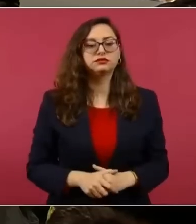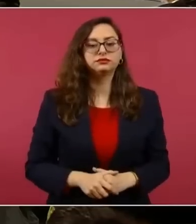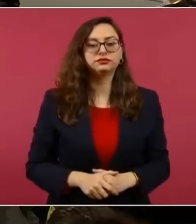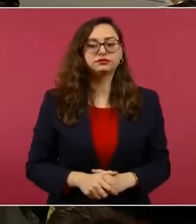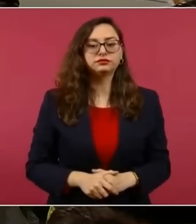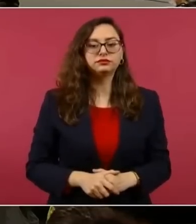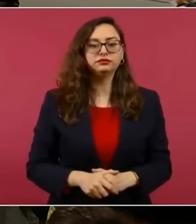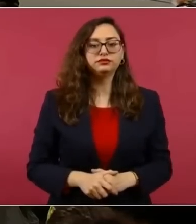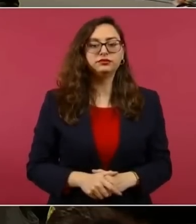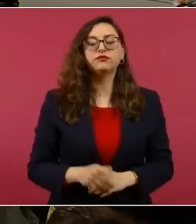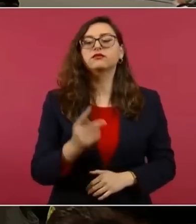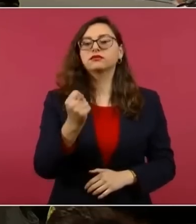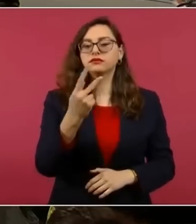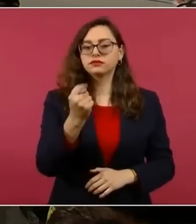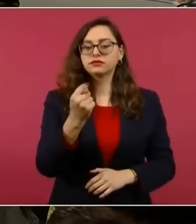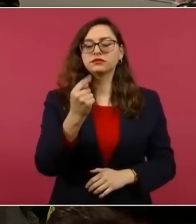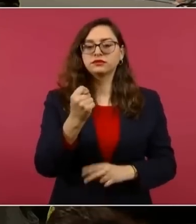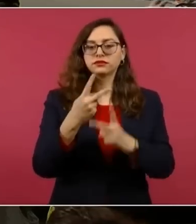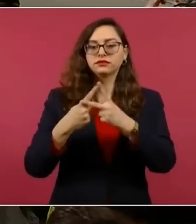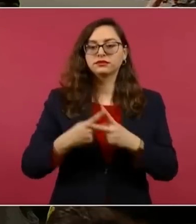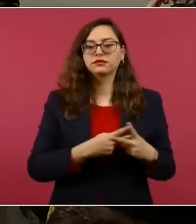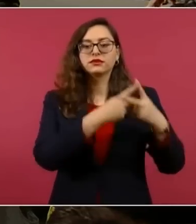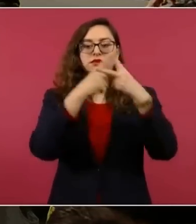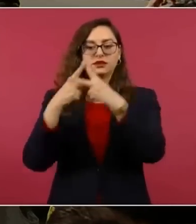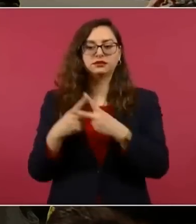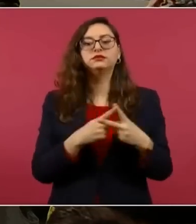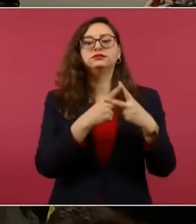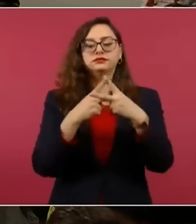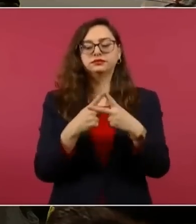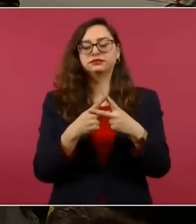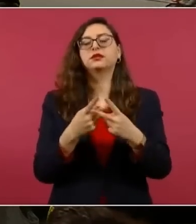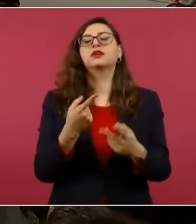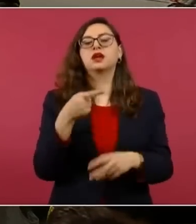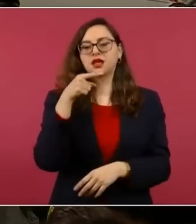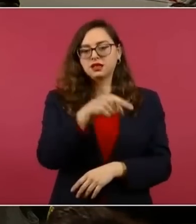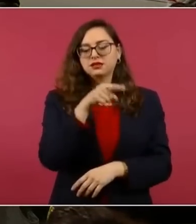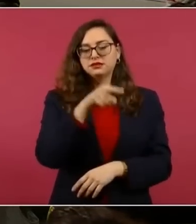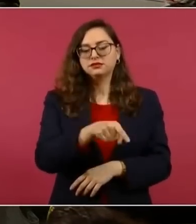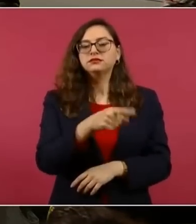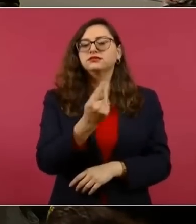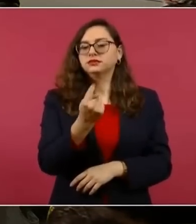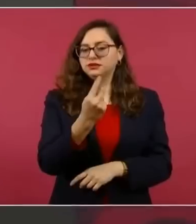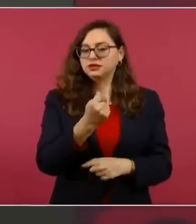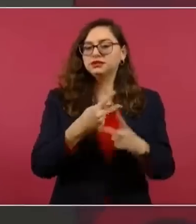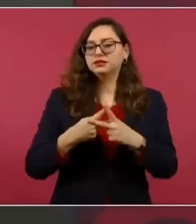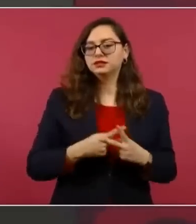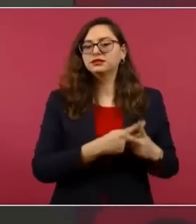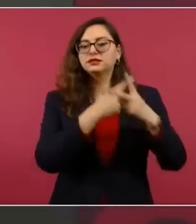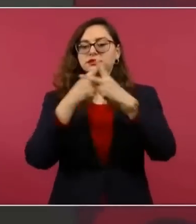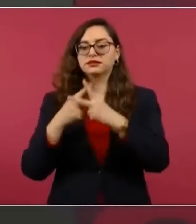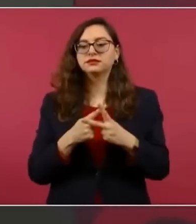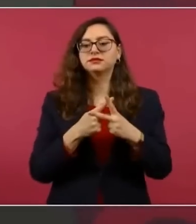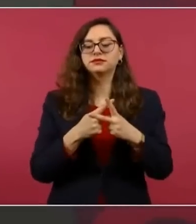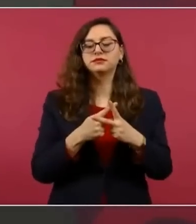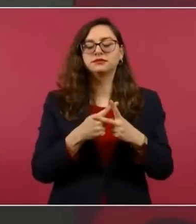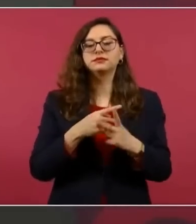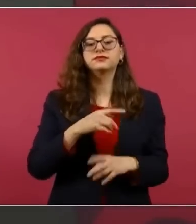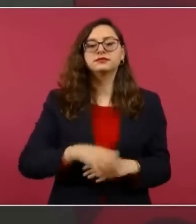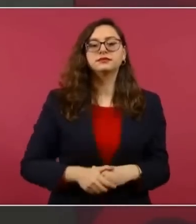Televisa, sí, ahí en Televisa, en este canal,